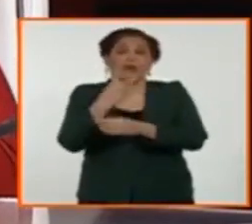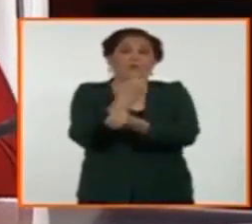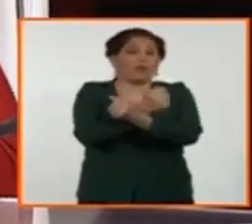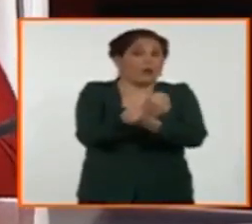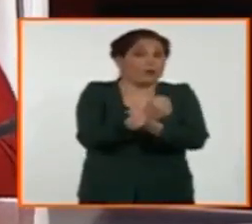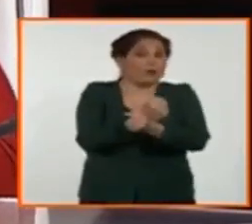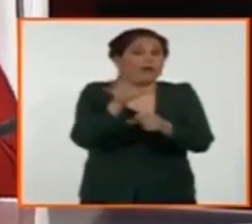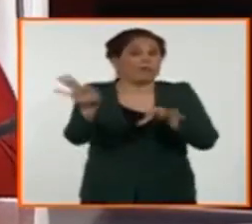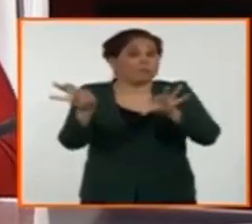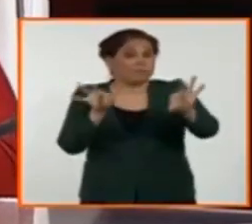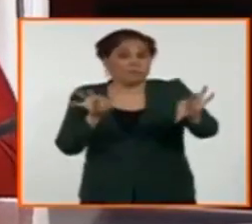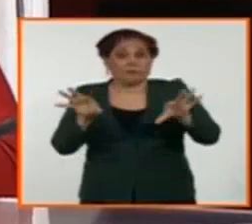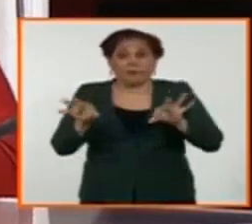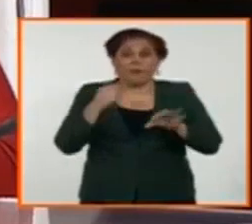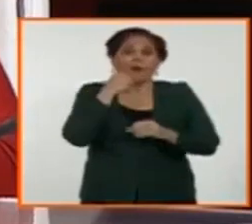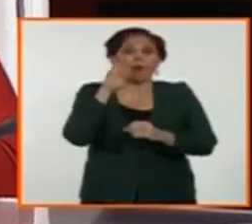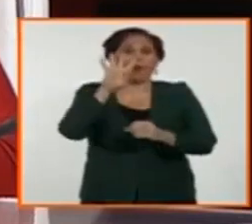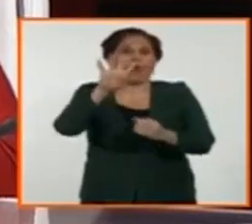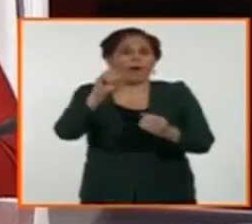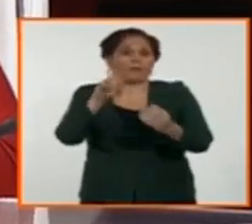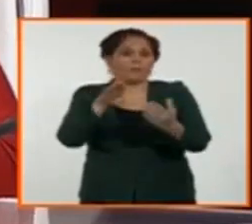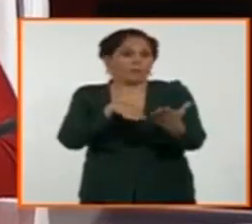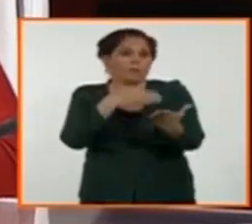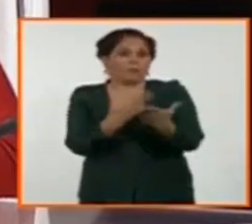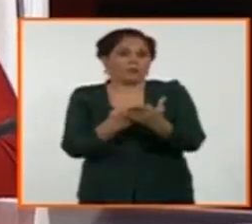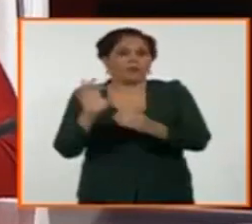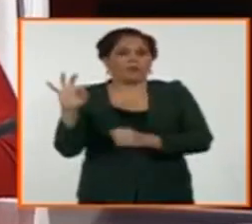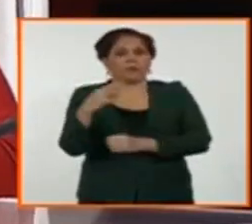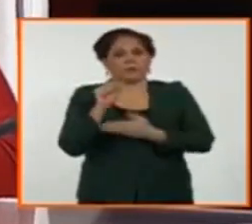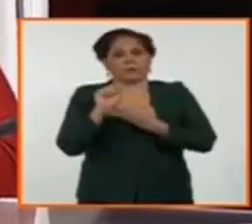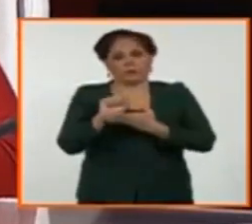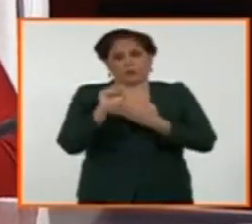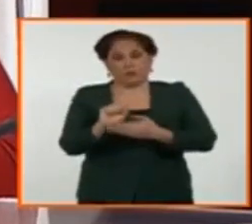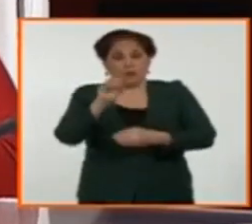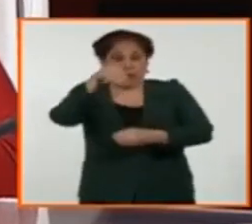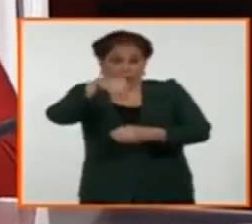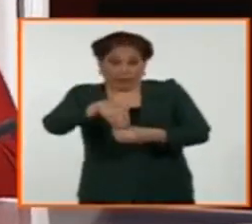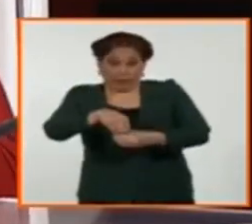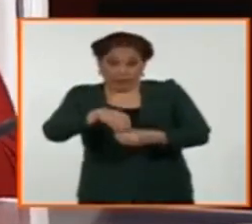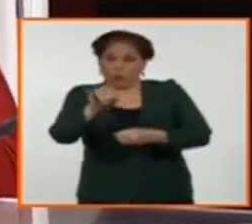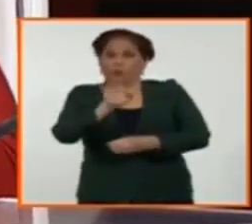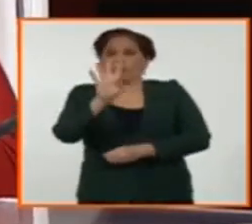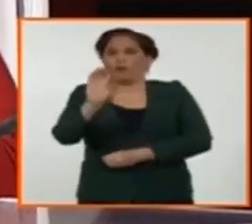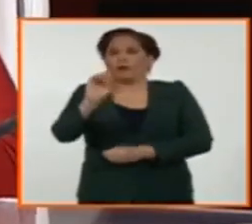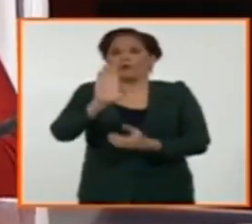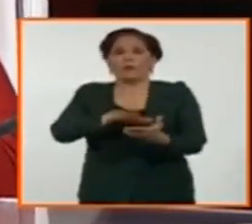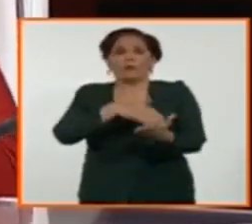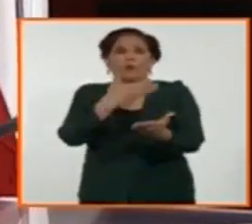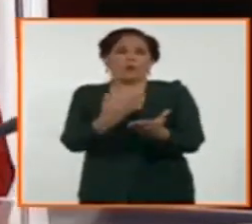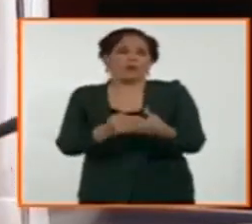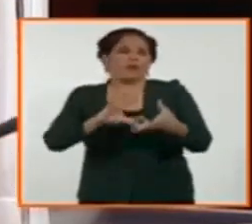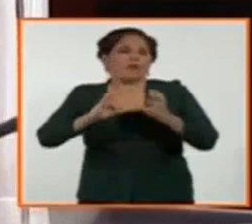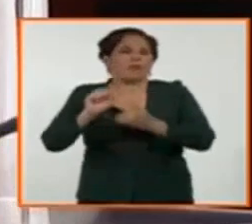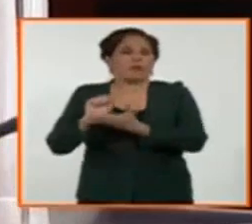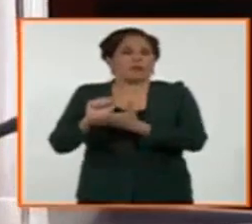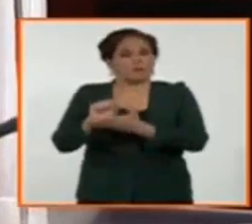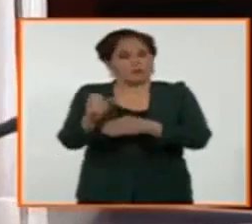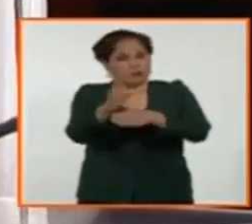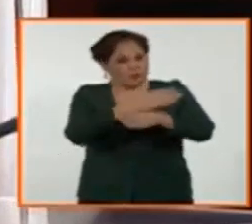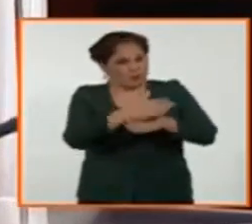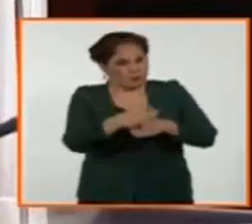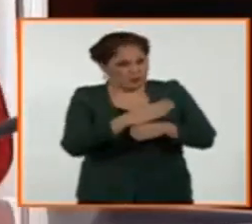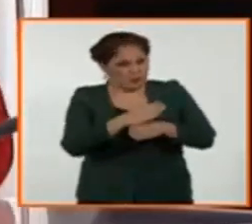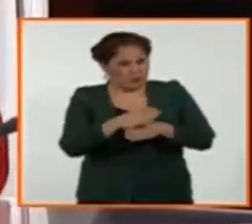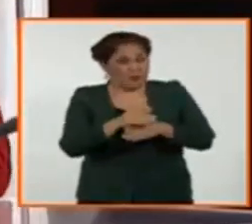también más de 40 propuestas de perfeccionamiento de los servicios existentes y también más de 40 propuestas de nuevos tipos de servicios. Esos fueron los